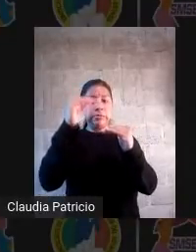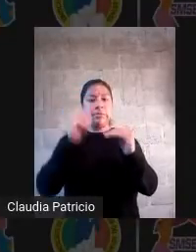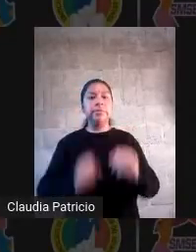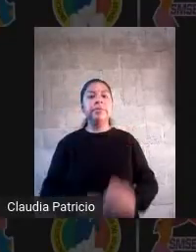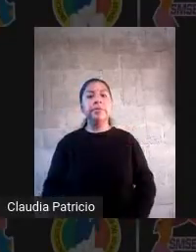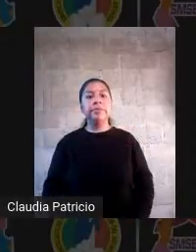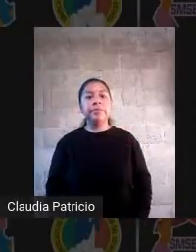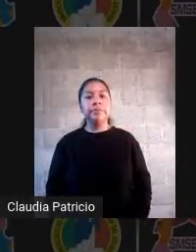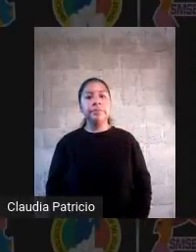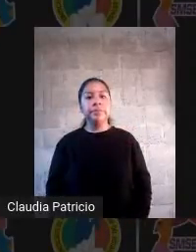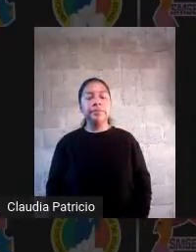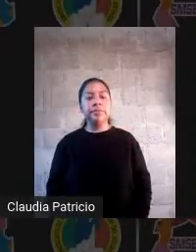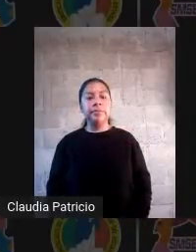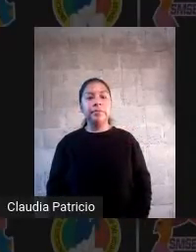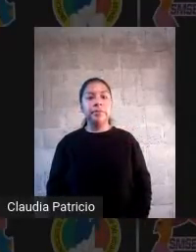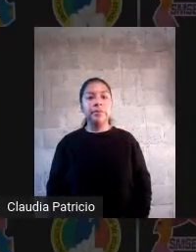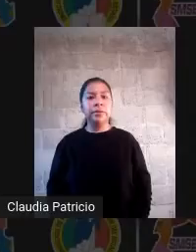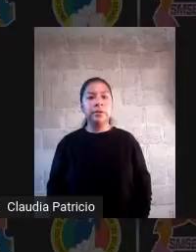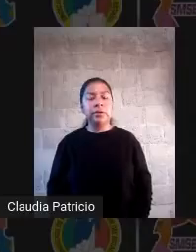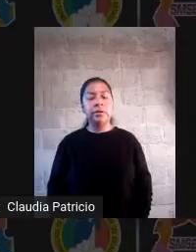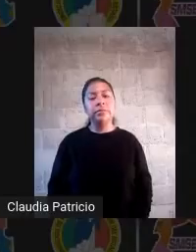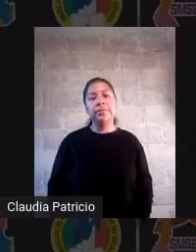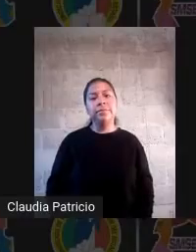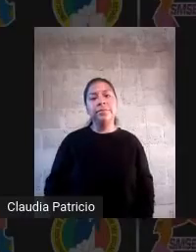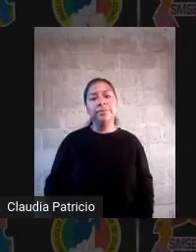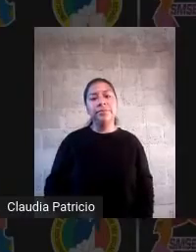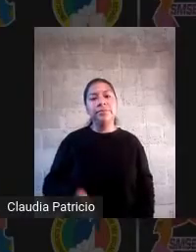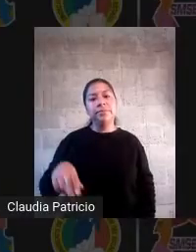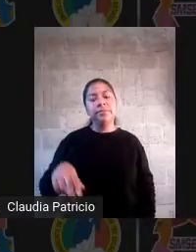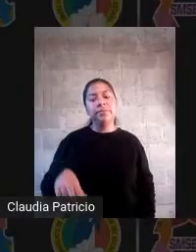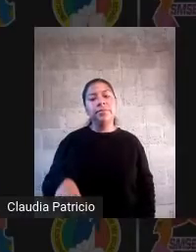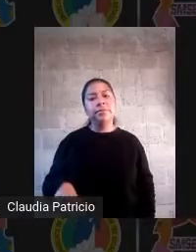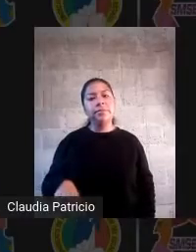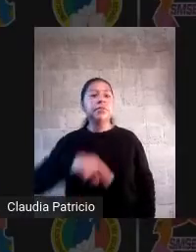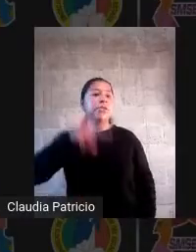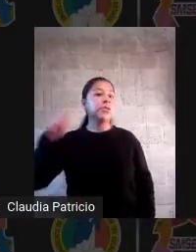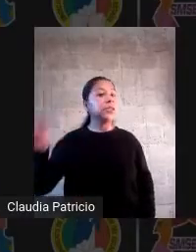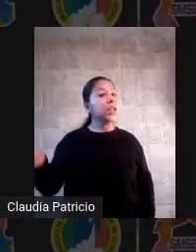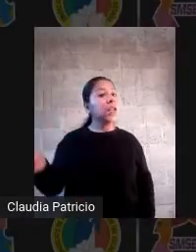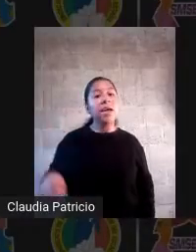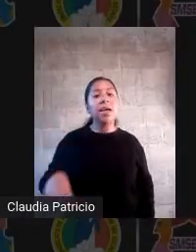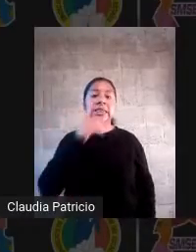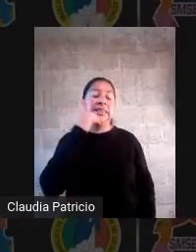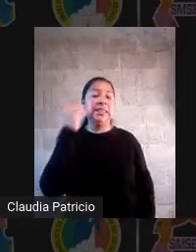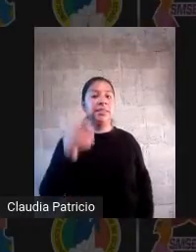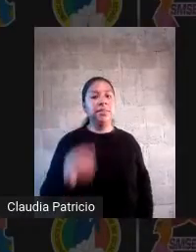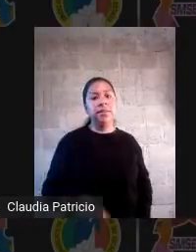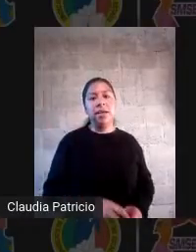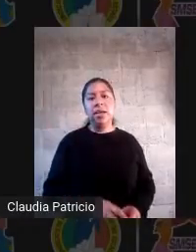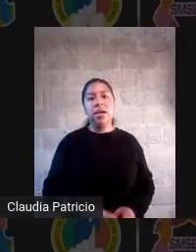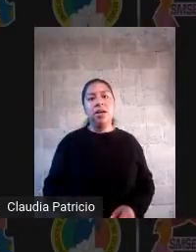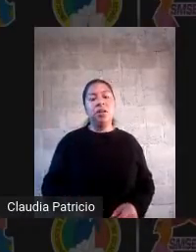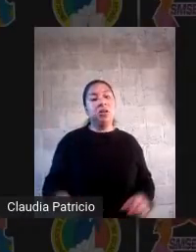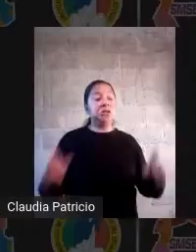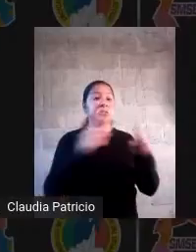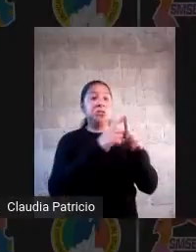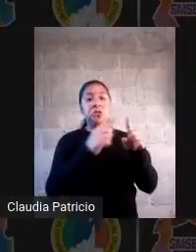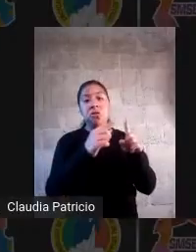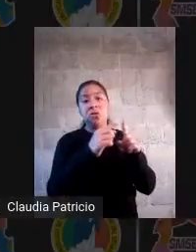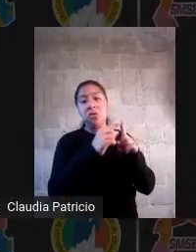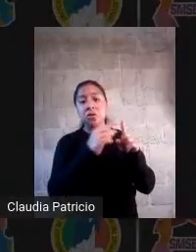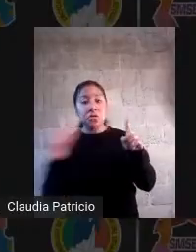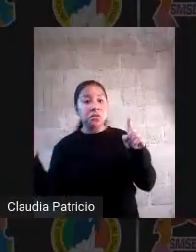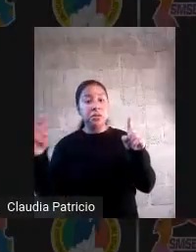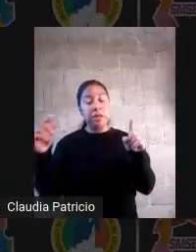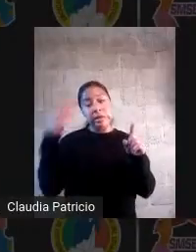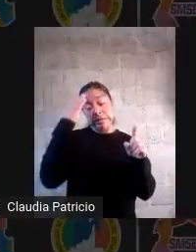renieguen pues de que nomás saben hacer mapas mentales mapas conceptuales cuadros comparativos líneas del tiempo están muy bien para